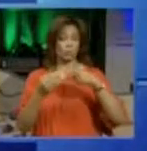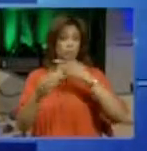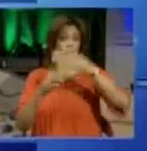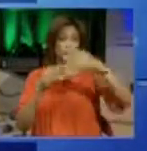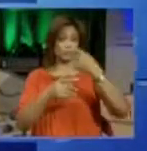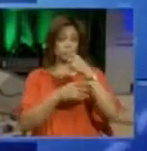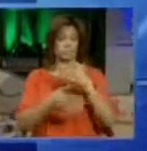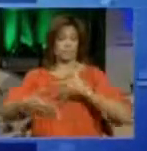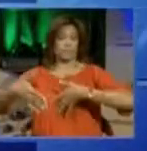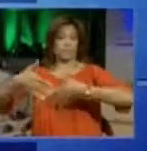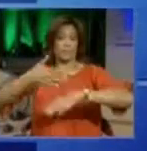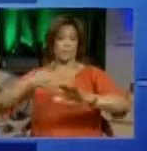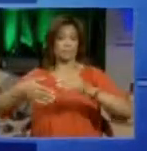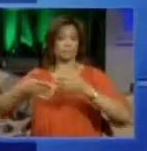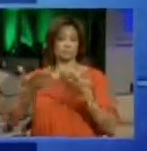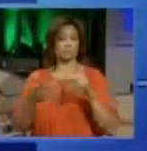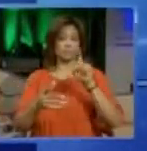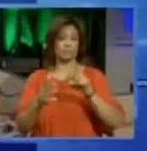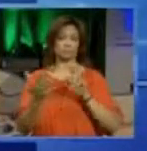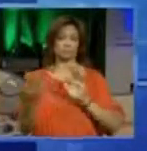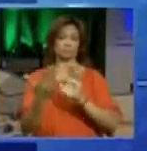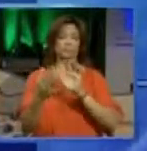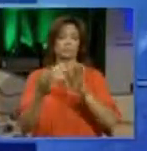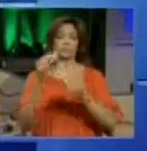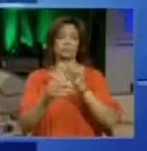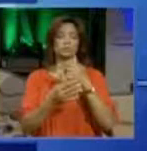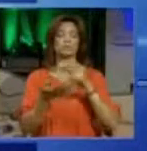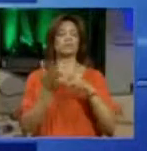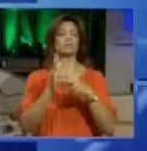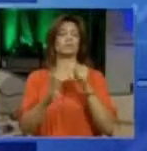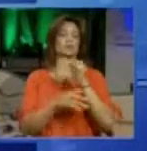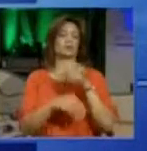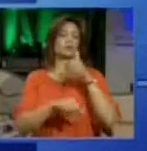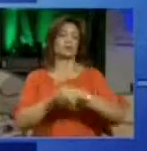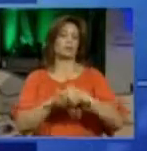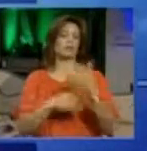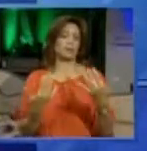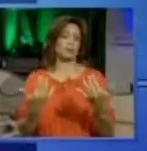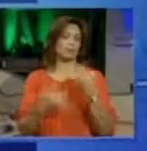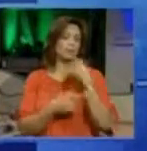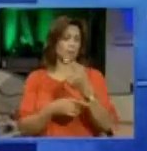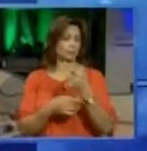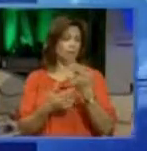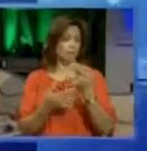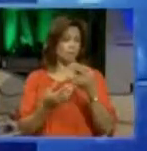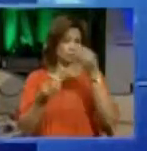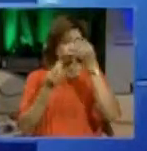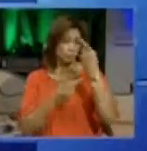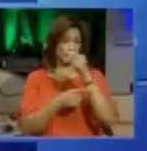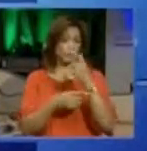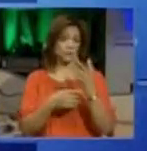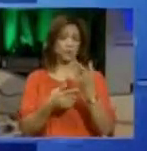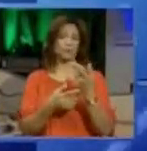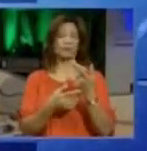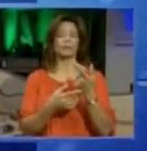su estado de gestación. ¿Eso no quiere decir que contra ella no pesen los cargos que originalmente se le habían instrumentado de